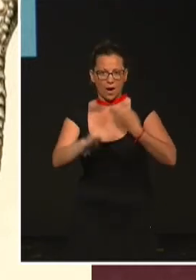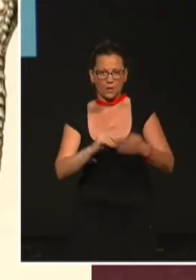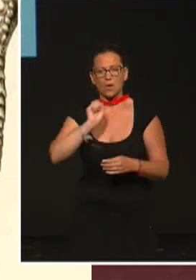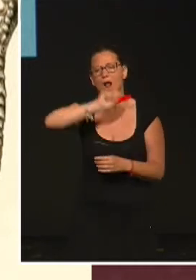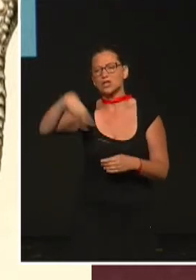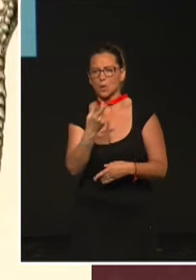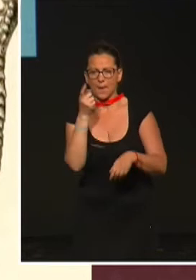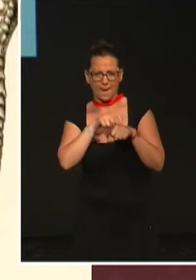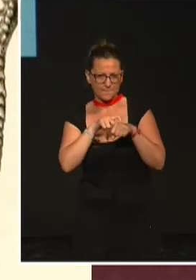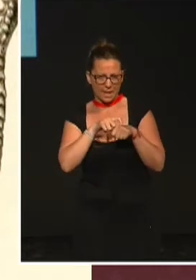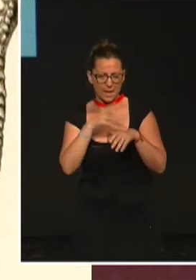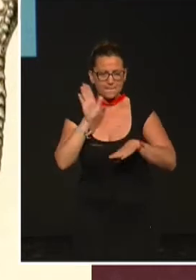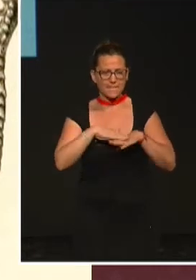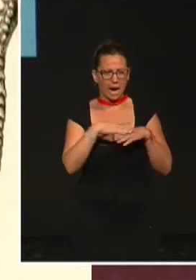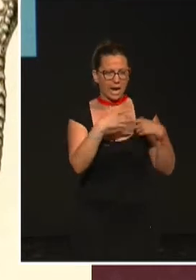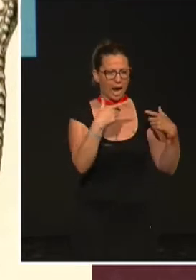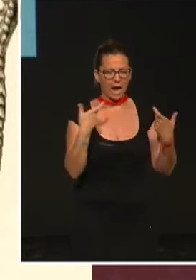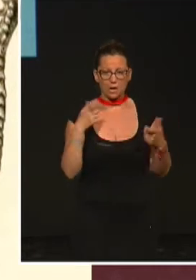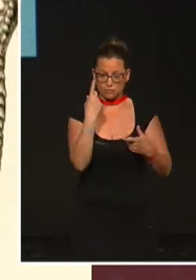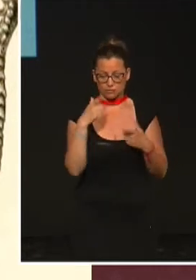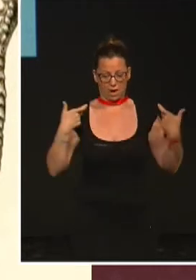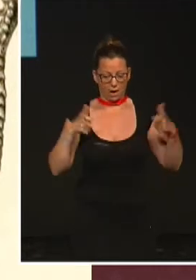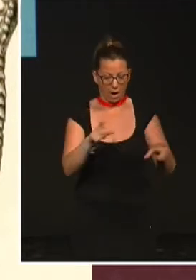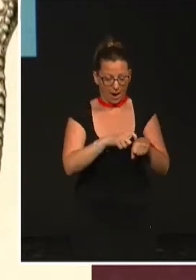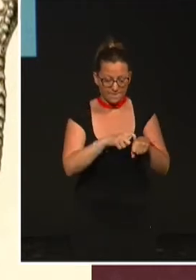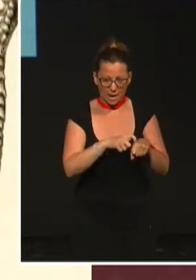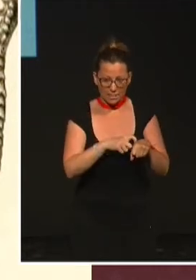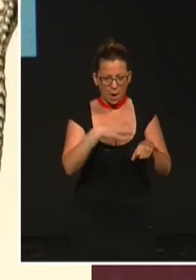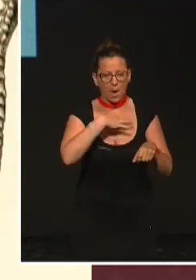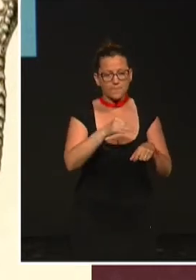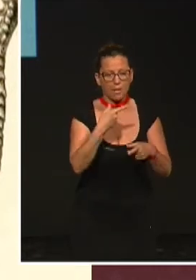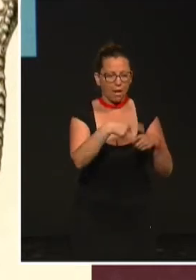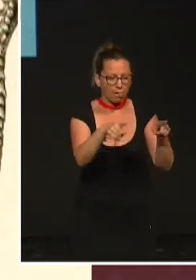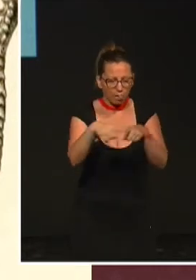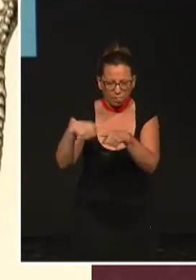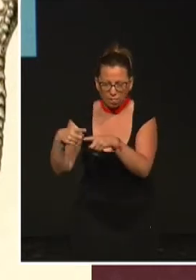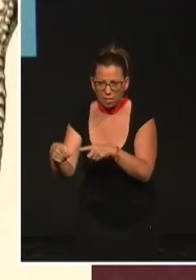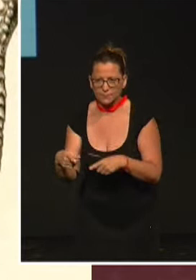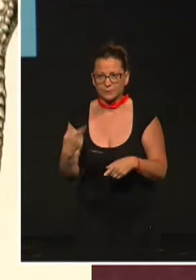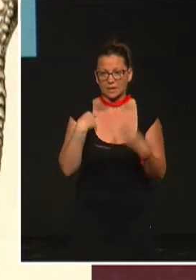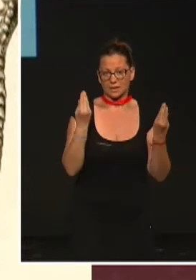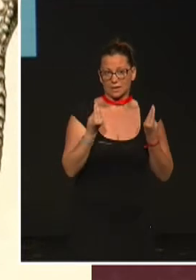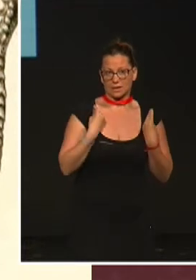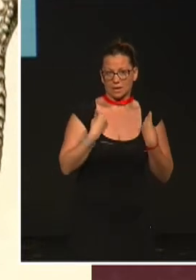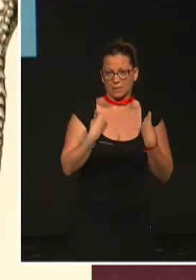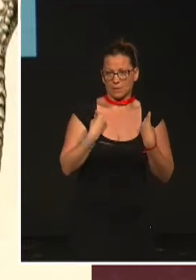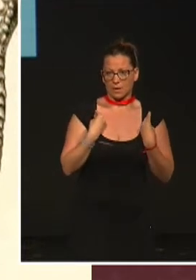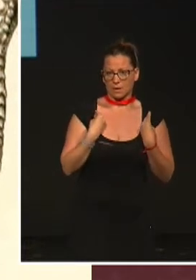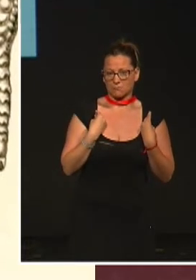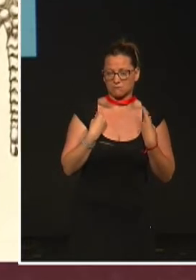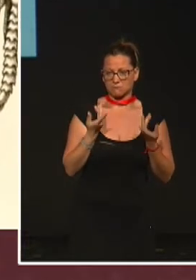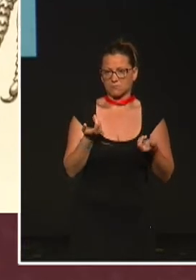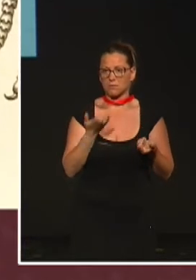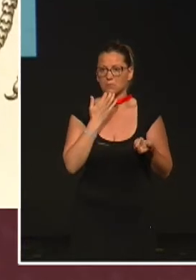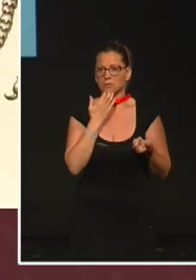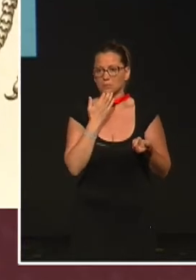para diferenciar diferentes grupos dentro de la misma especie que tienen alguna característica diferencial o que viven en entornos diferentes y que no se reproducen entre sí. En